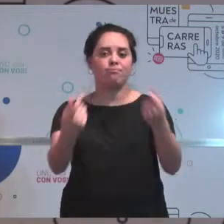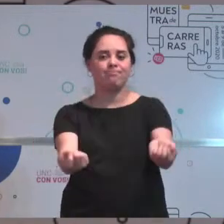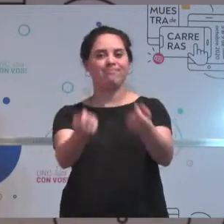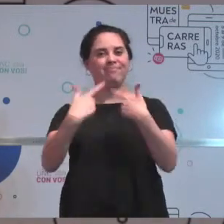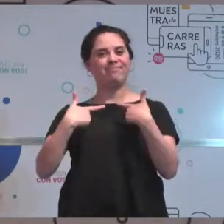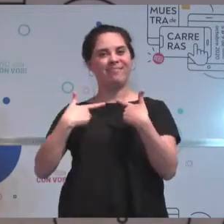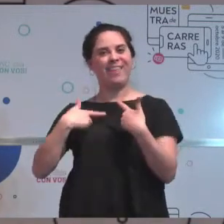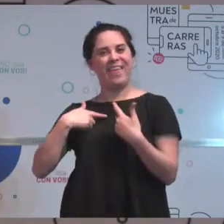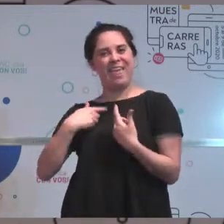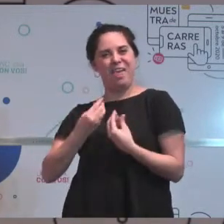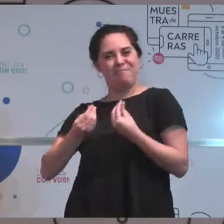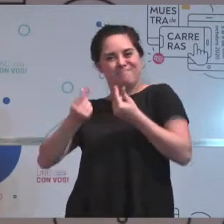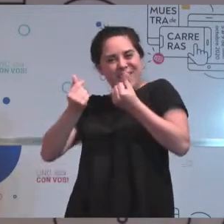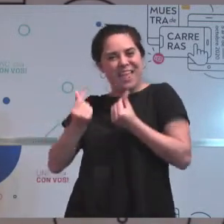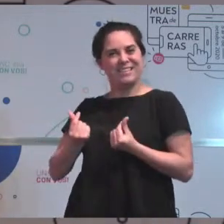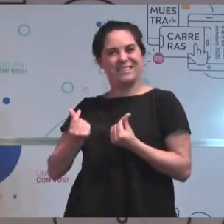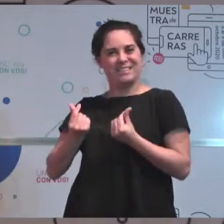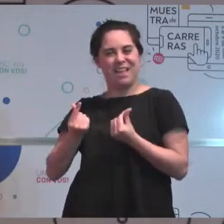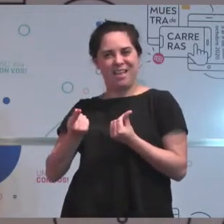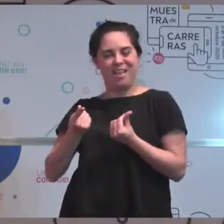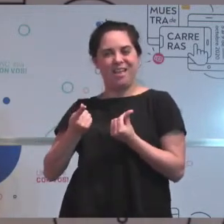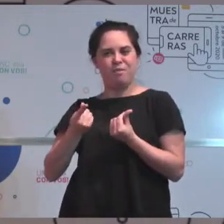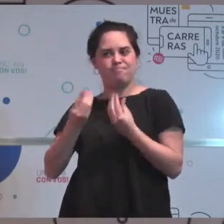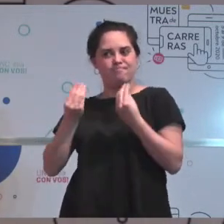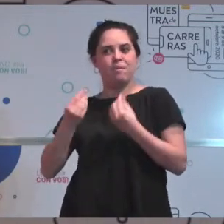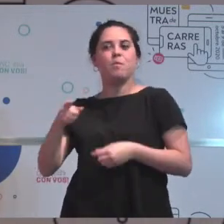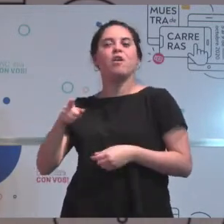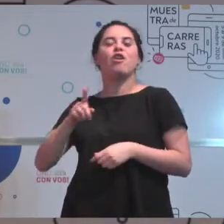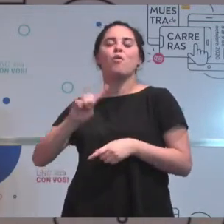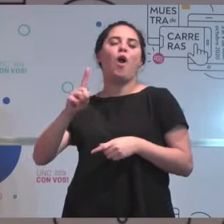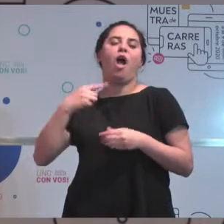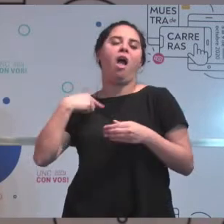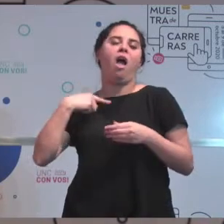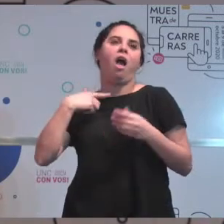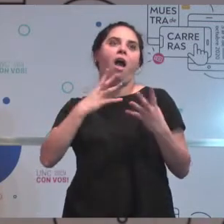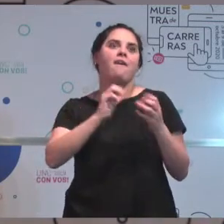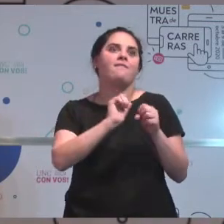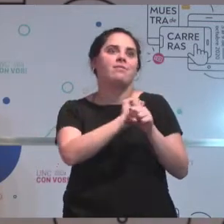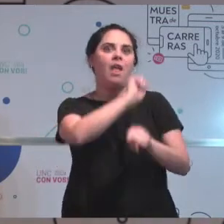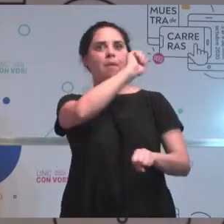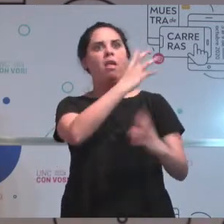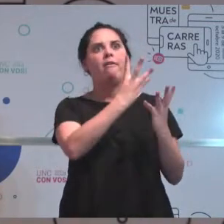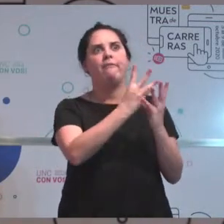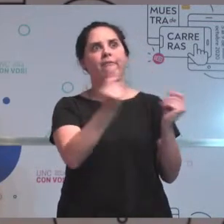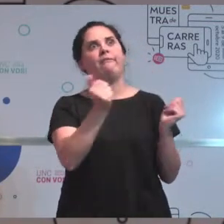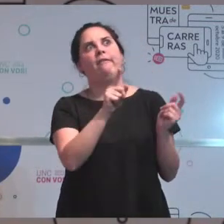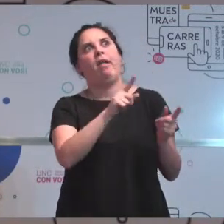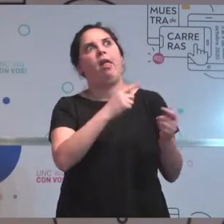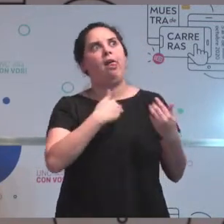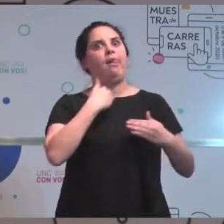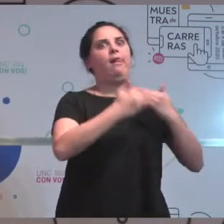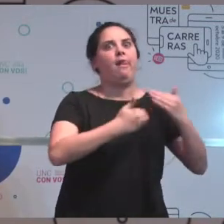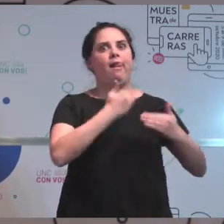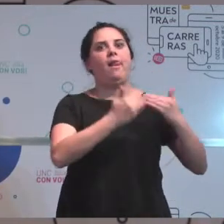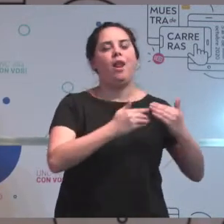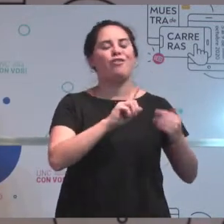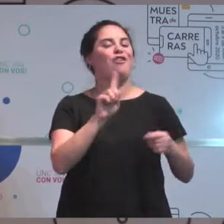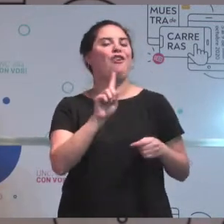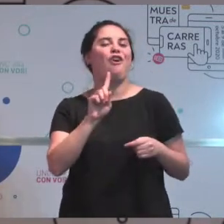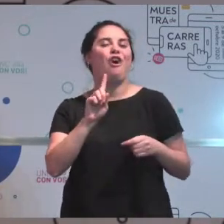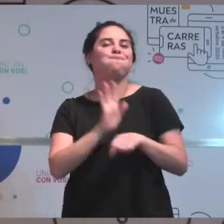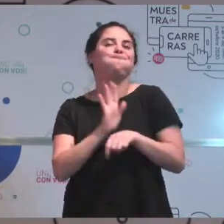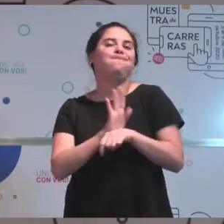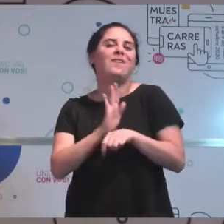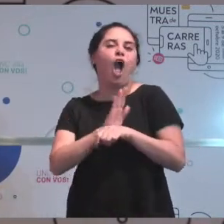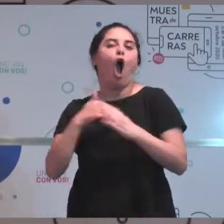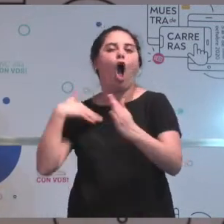un abismo al terminarla, sino que sea como una continuidad de lo que ya se venía dando. Me parece que es un dato